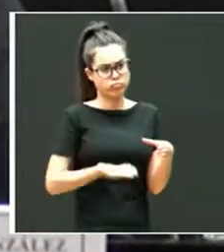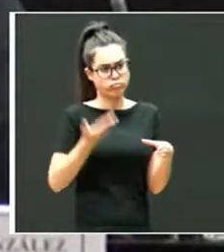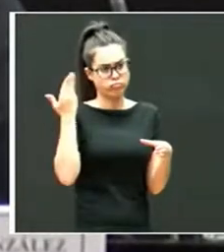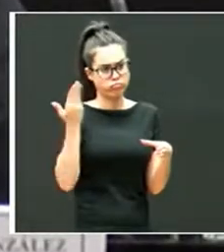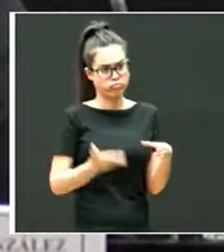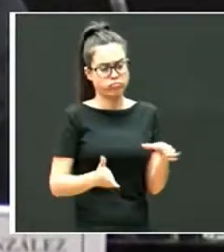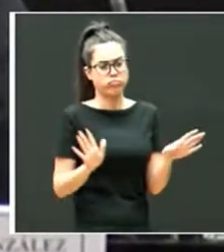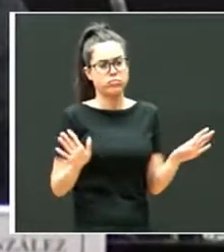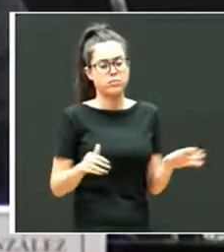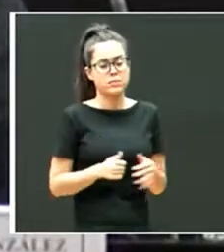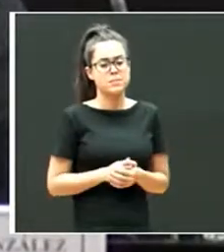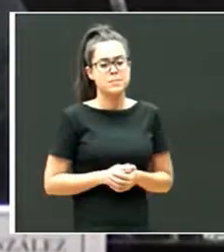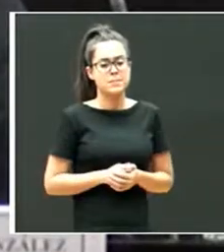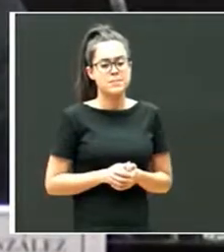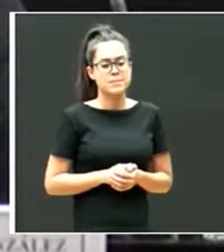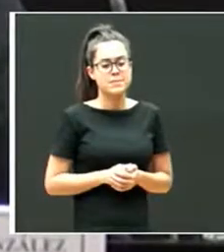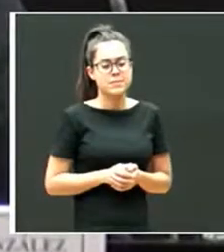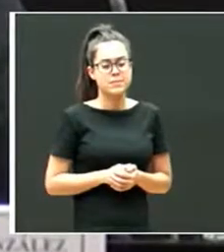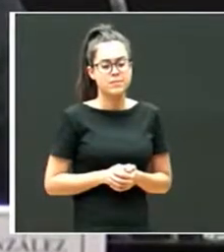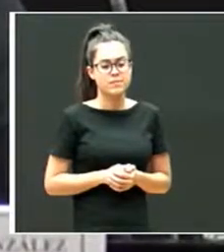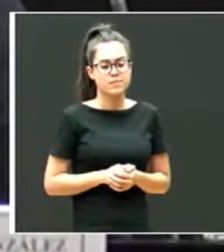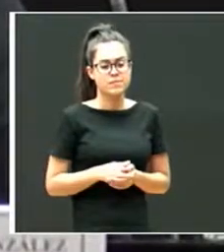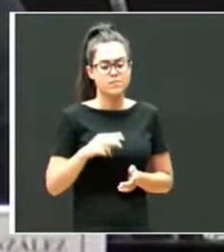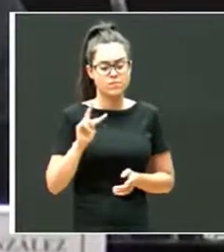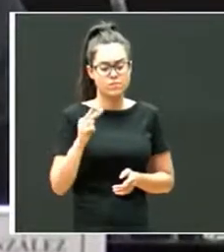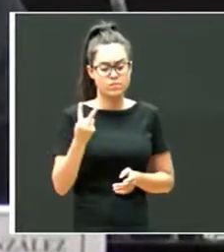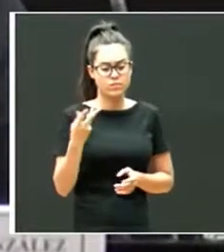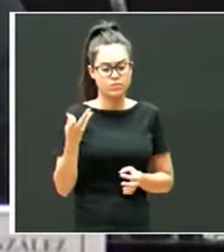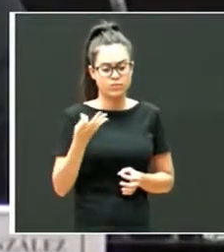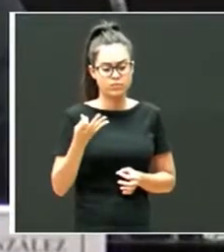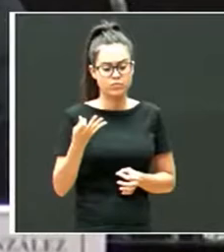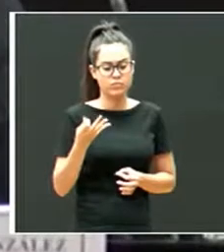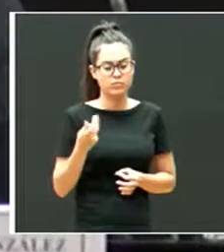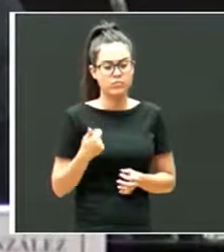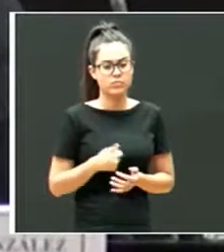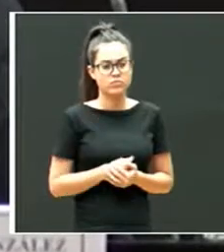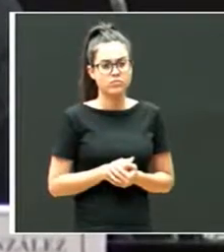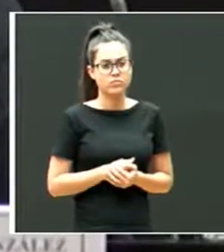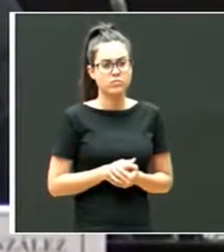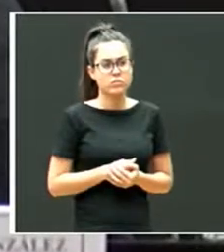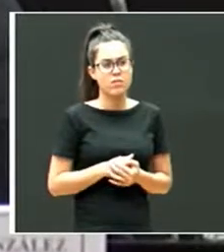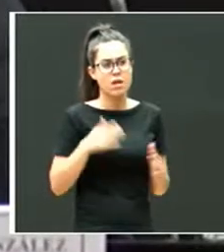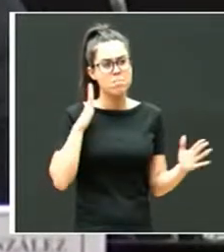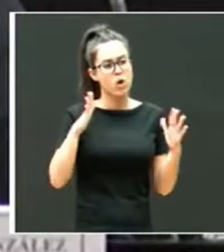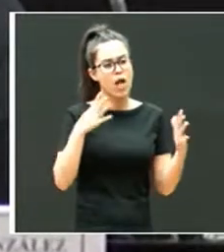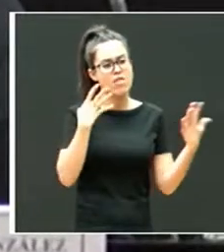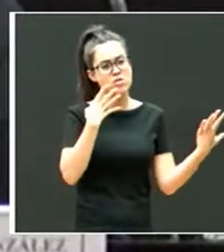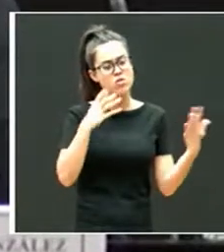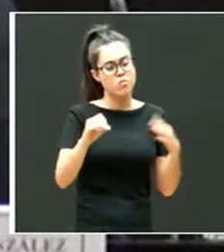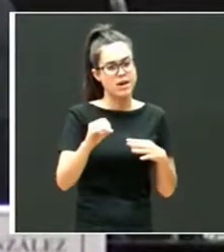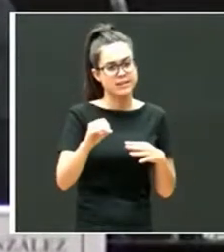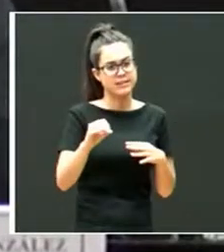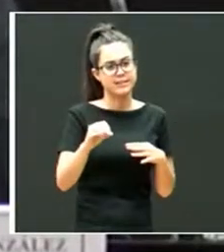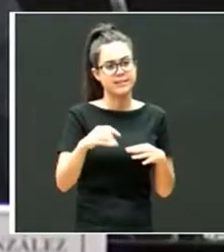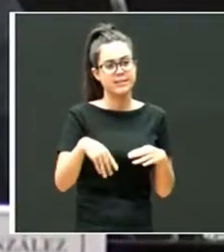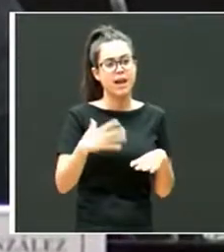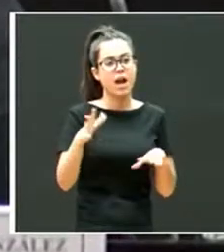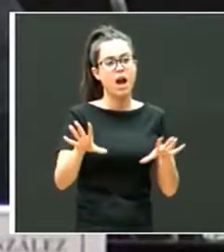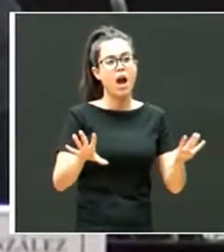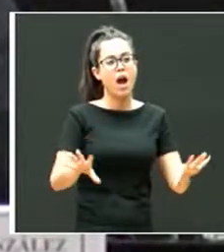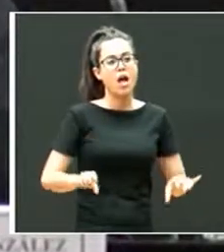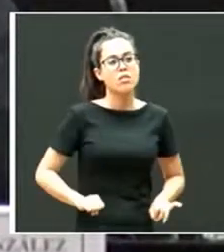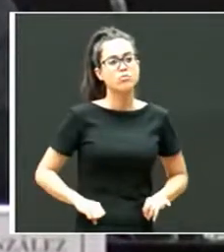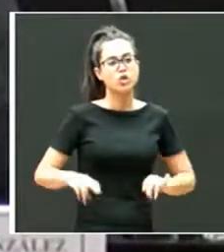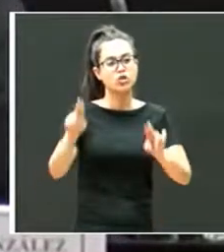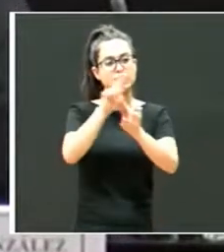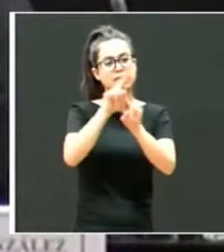La segunda cuestión es que hubo un boom en torno a los años 90 de la adopción internacional y fueron los